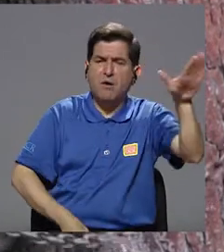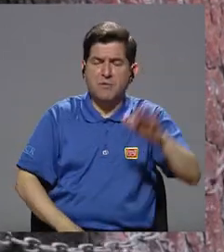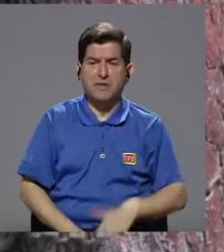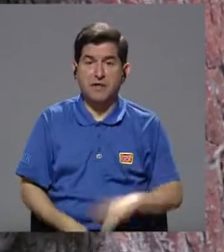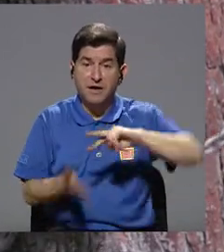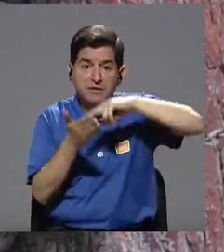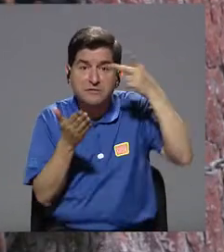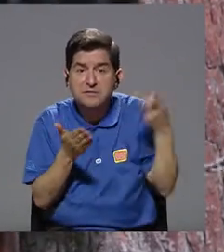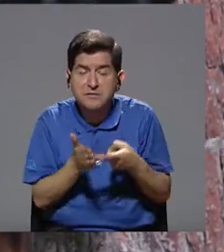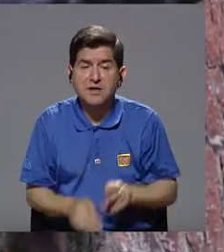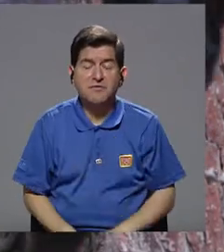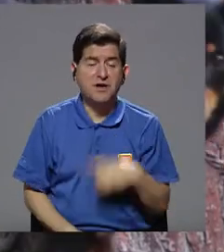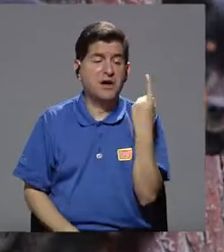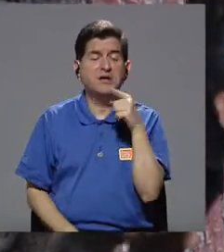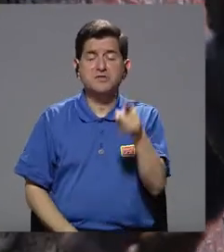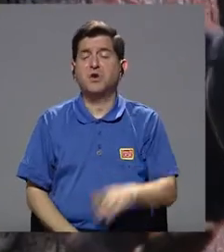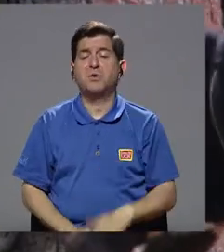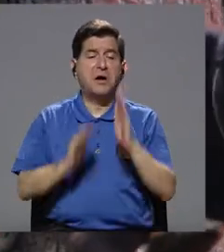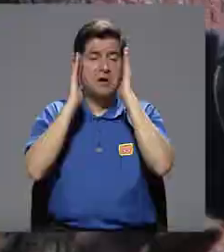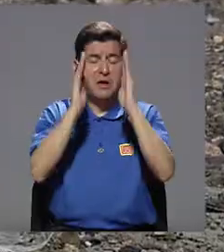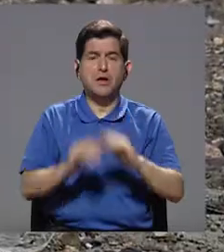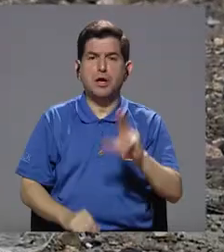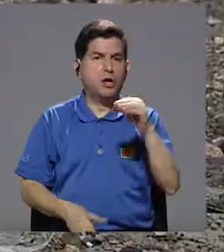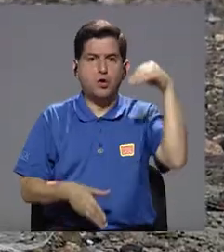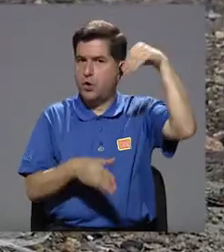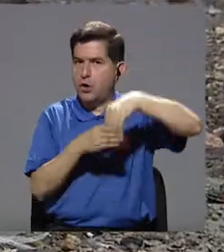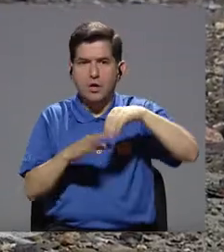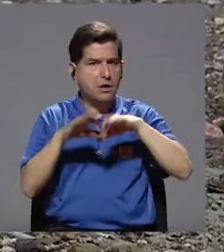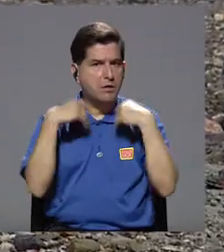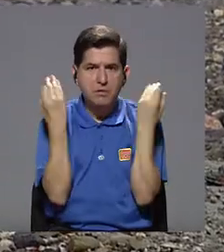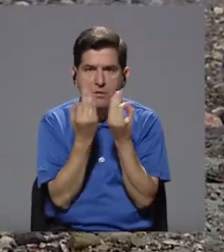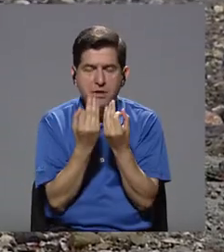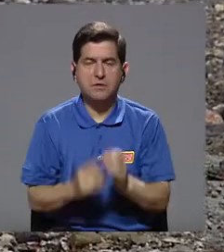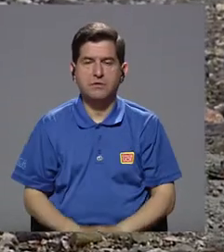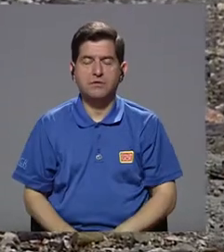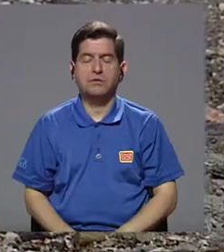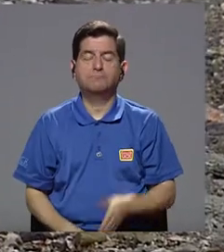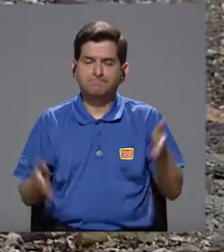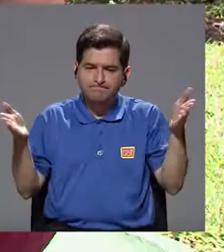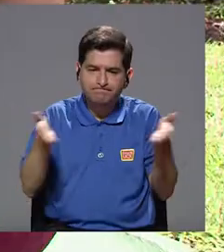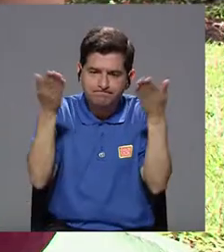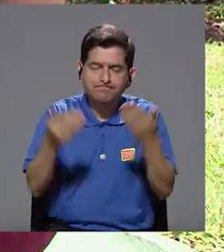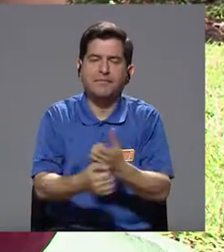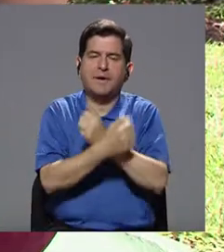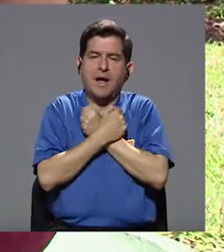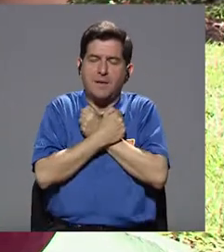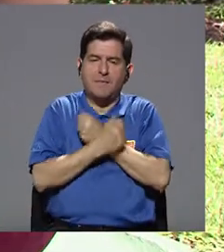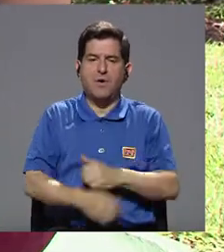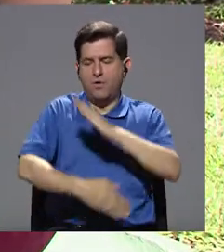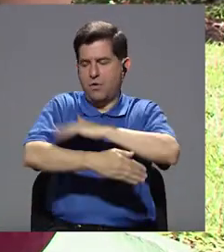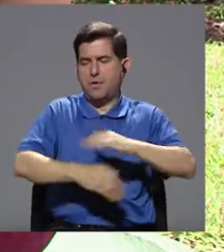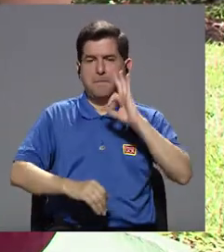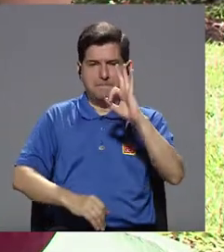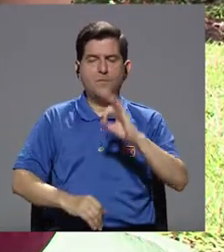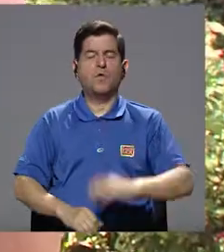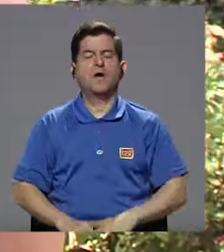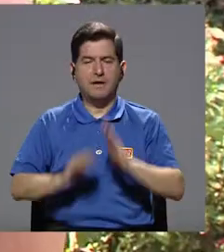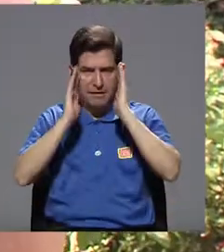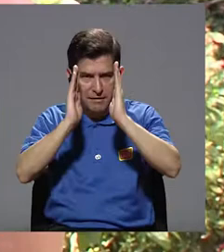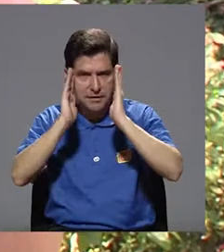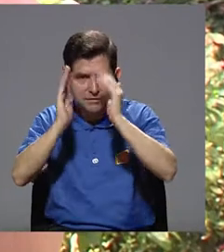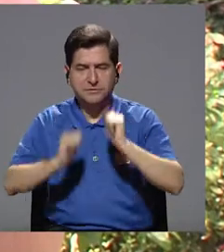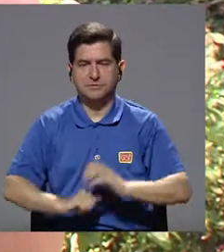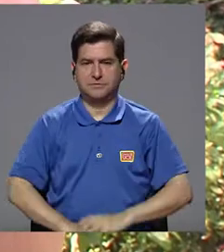después se convierta como en un guarda y no parte de nuestra familia. Y lo que queremos fomentar es por supuesto el amor y que estas mascotas estén bien cuidadas.